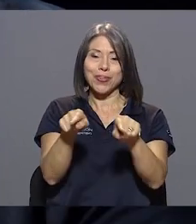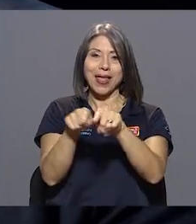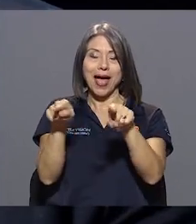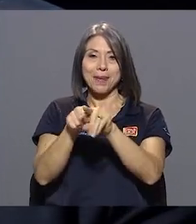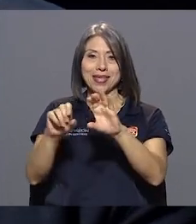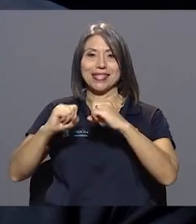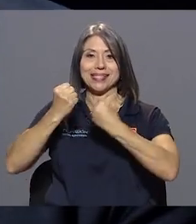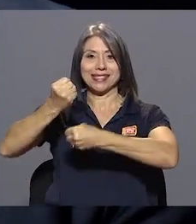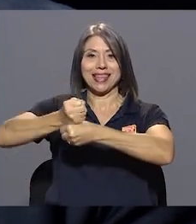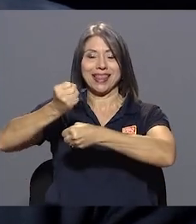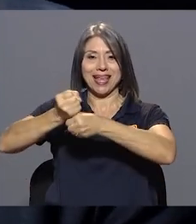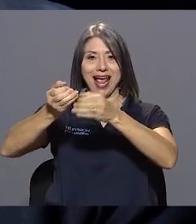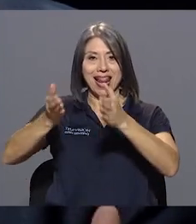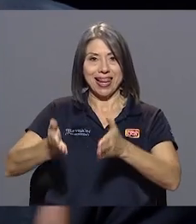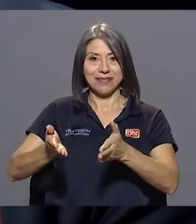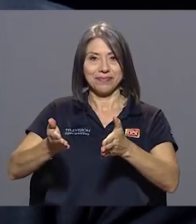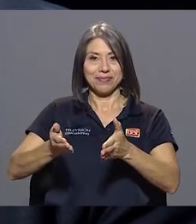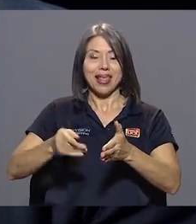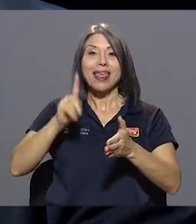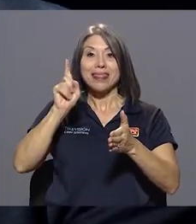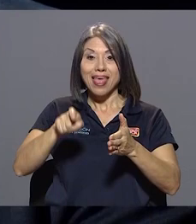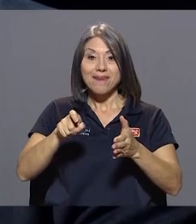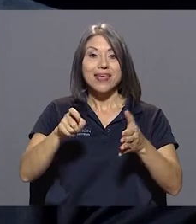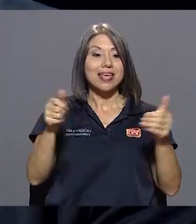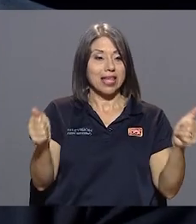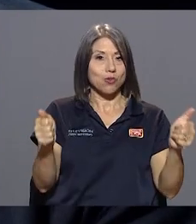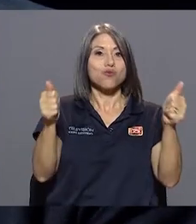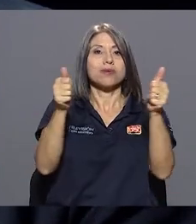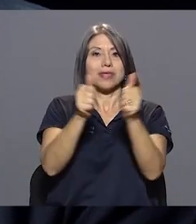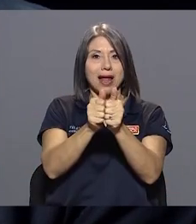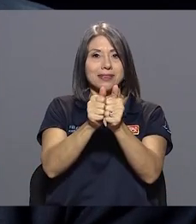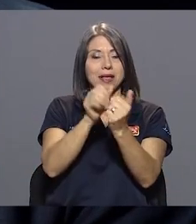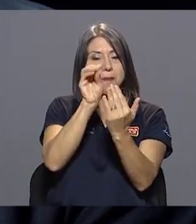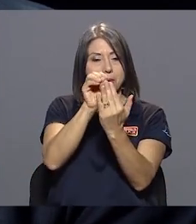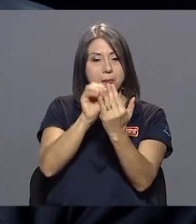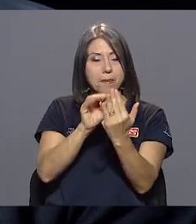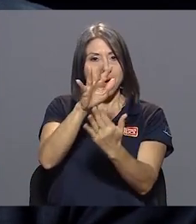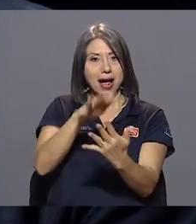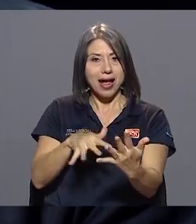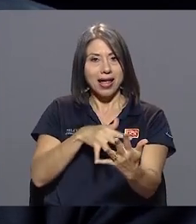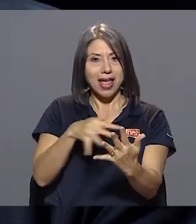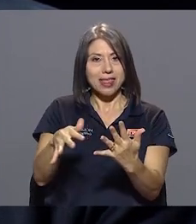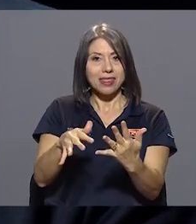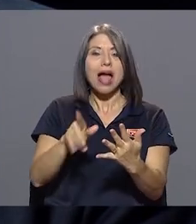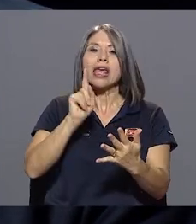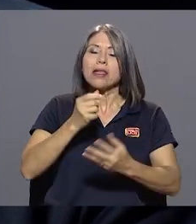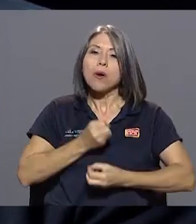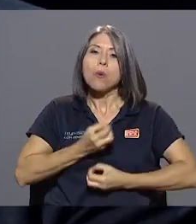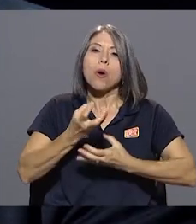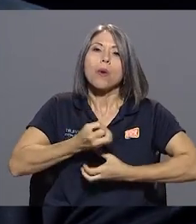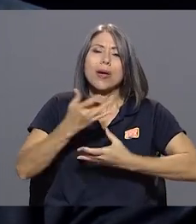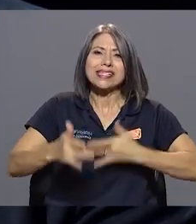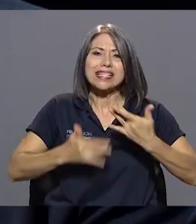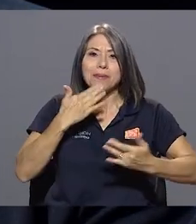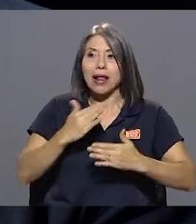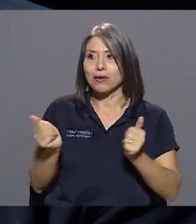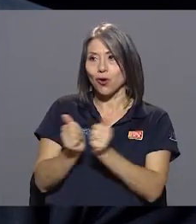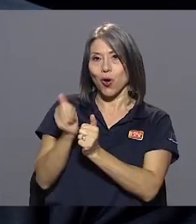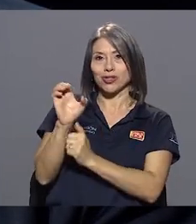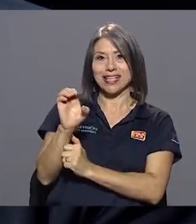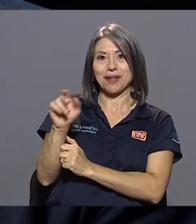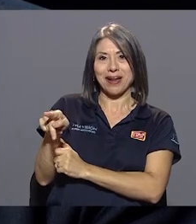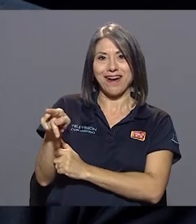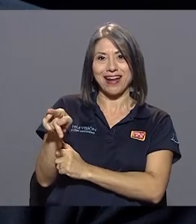sindical, que debe juntarse, de tomar una agenda, y a partir de ahí vociferar indignaciones. Estamos con César Parral,